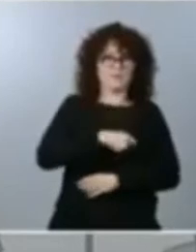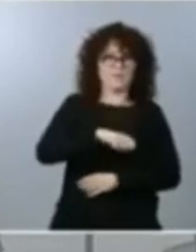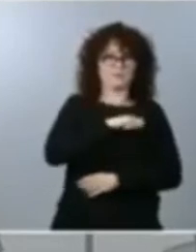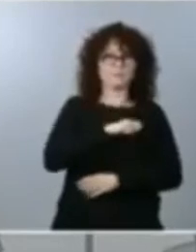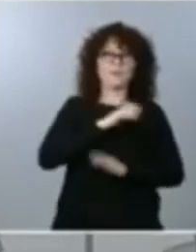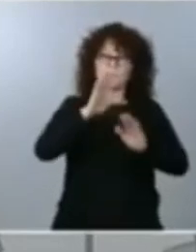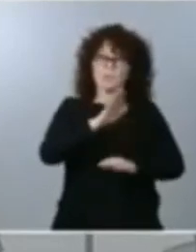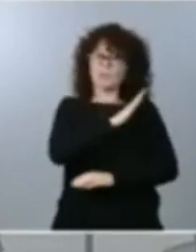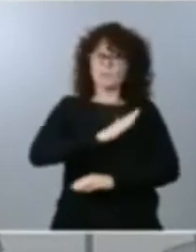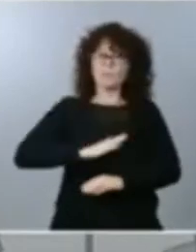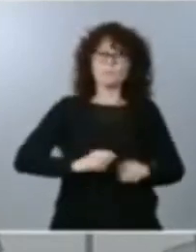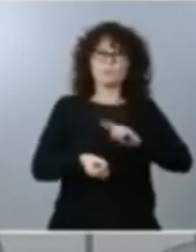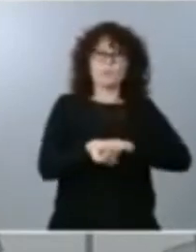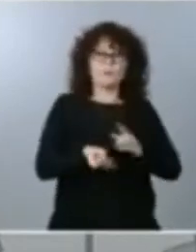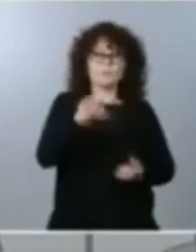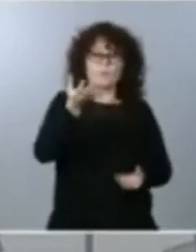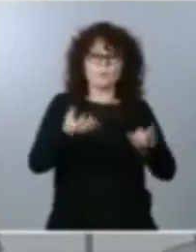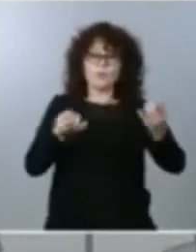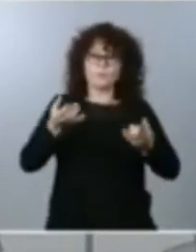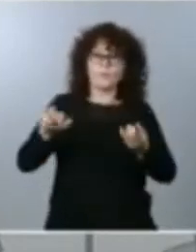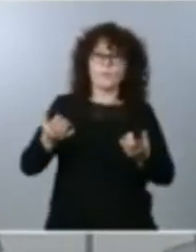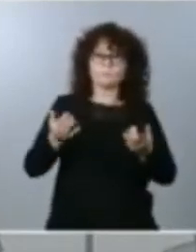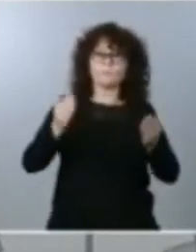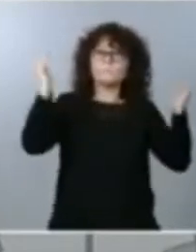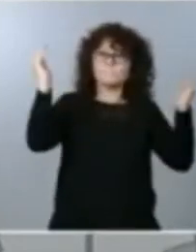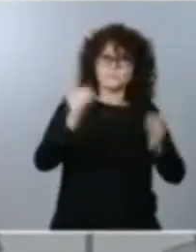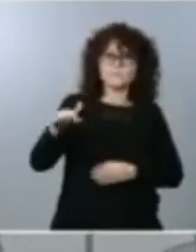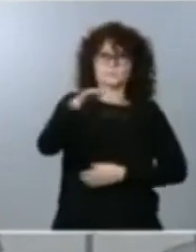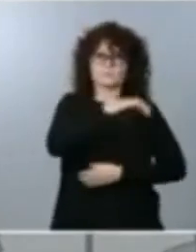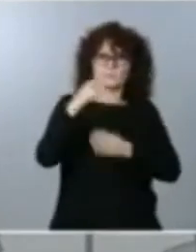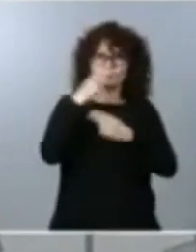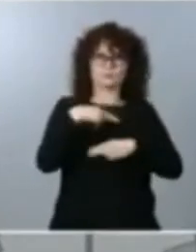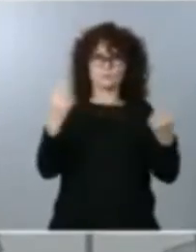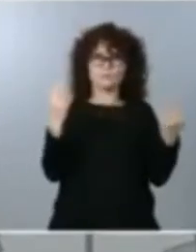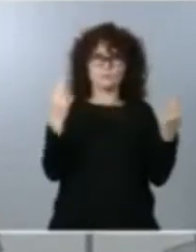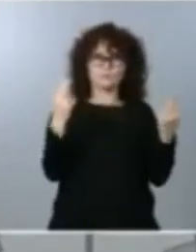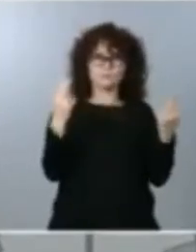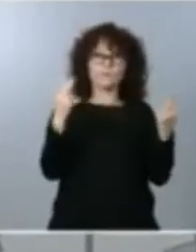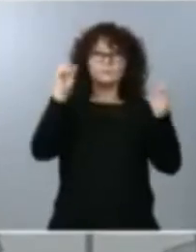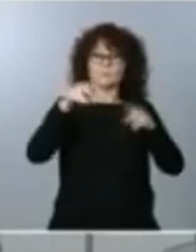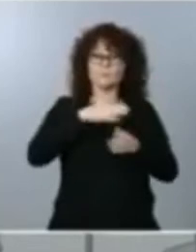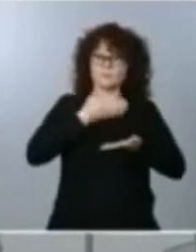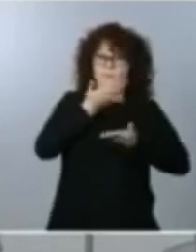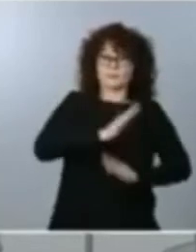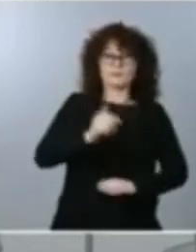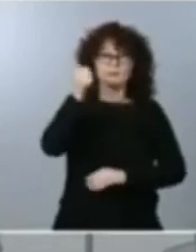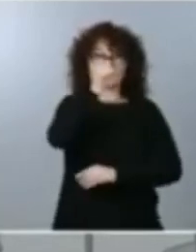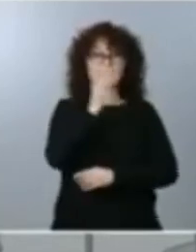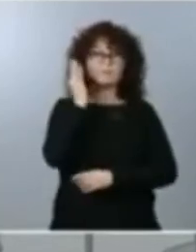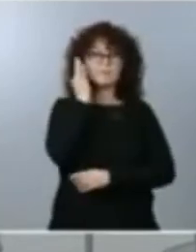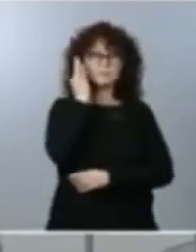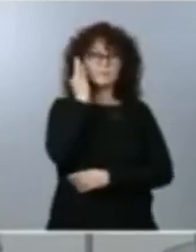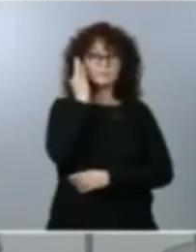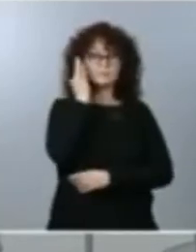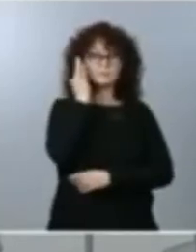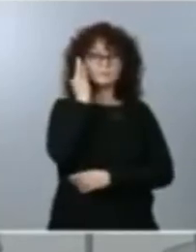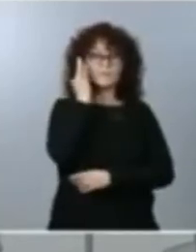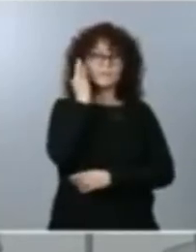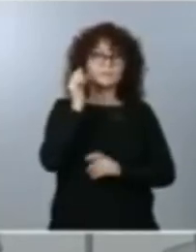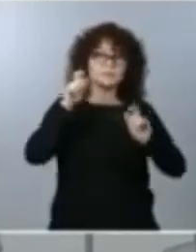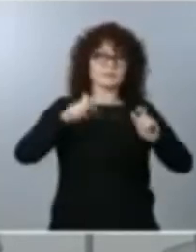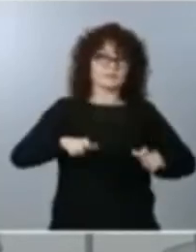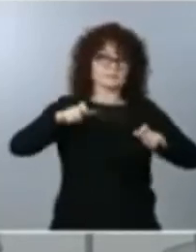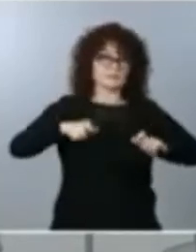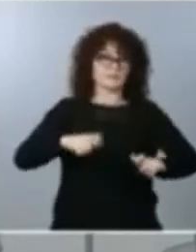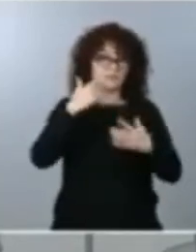espacios públicos. Hemos logrado algo muy importante para nuestros hijos, nuestras hijas y también para el descanso y la seguridad de